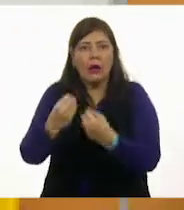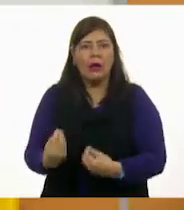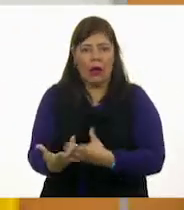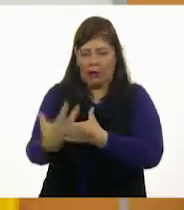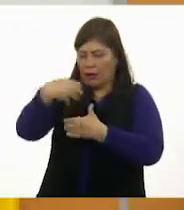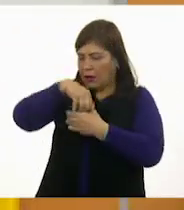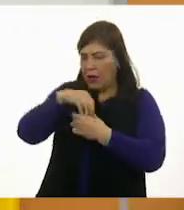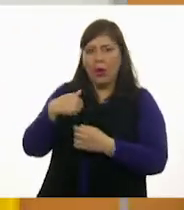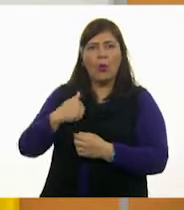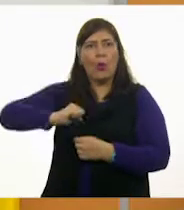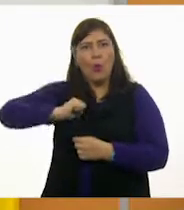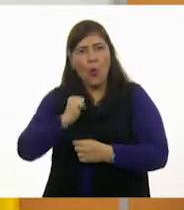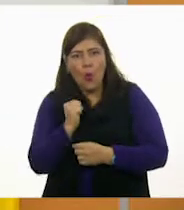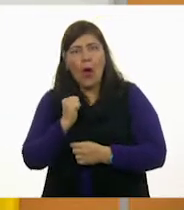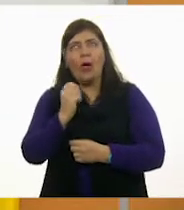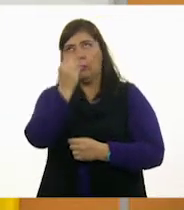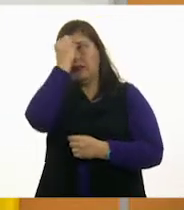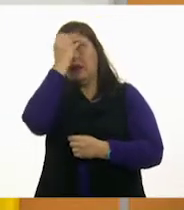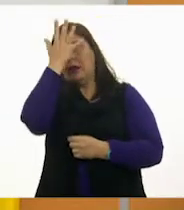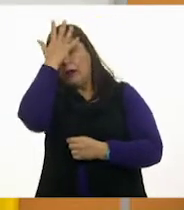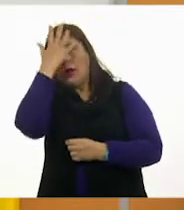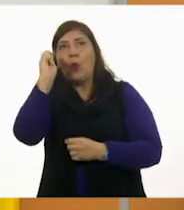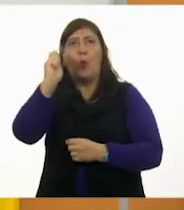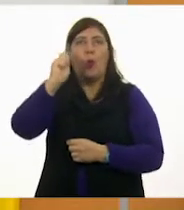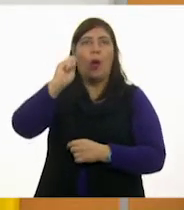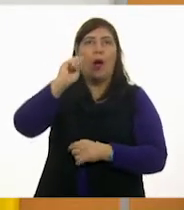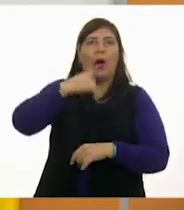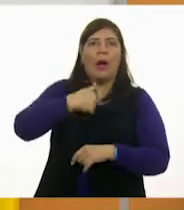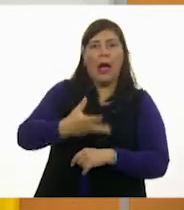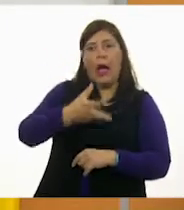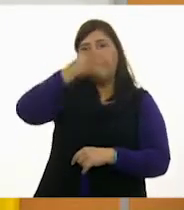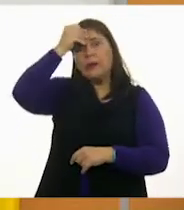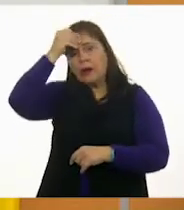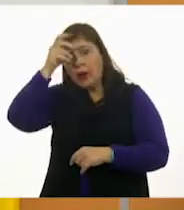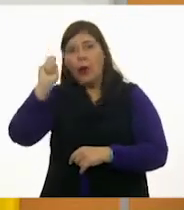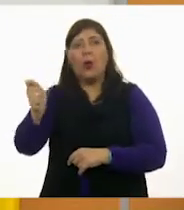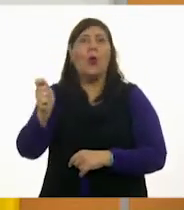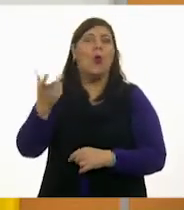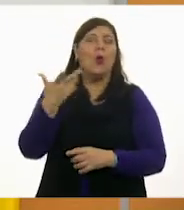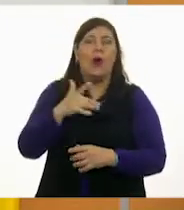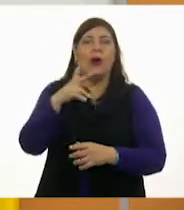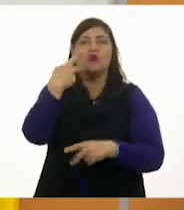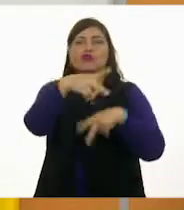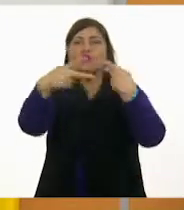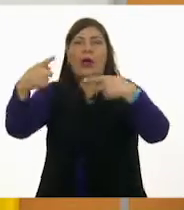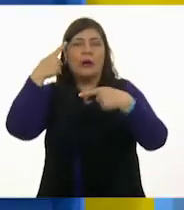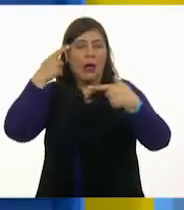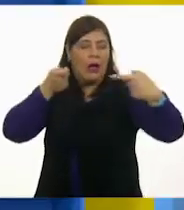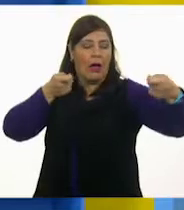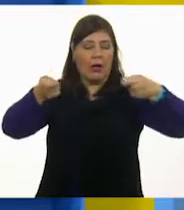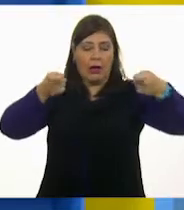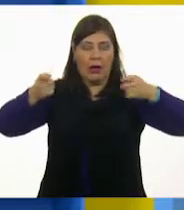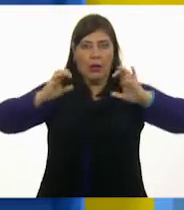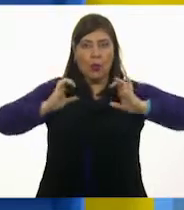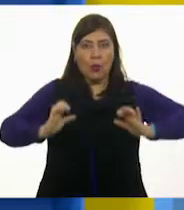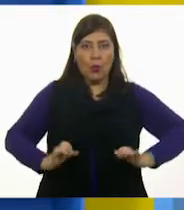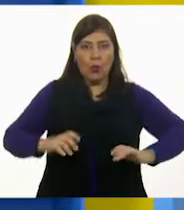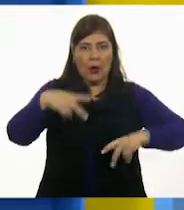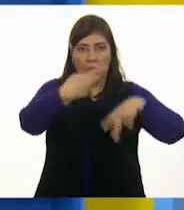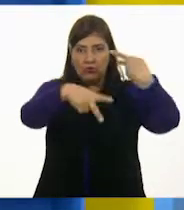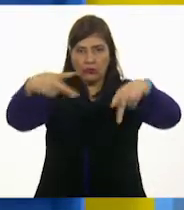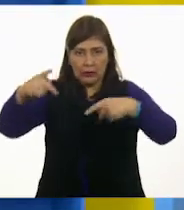cosas que han aprendido y sobre todo con el dominio que tienen de su cuerpo y de